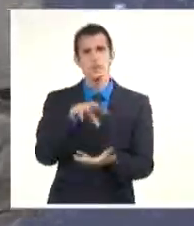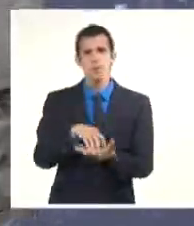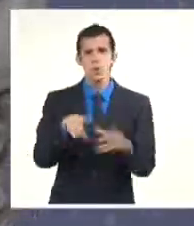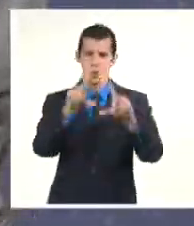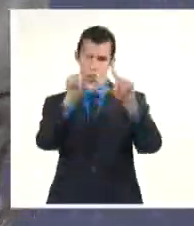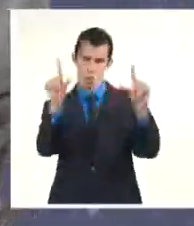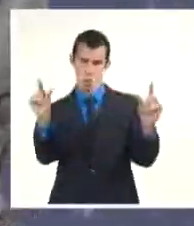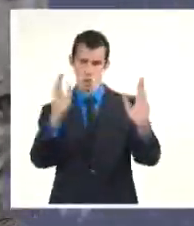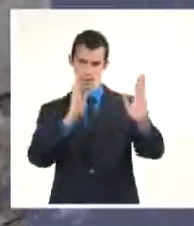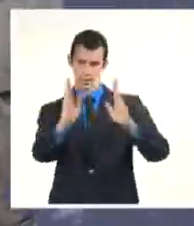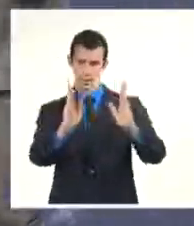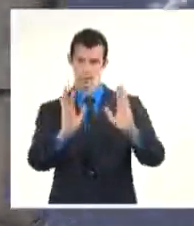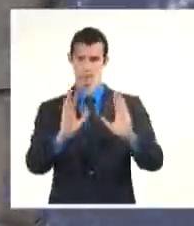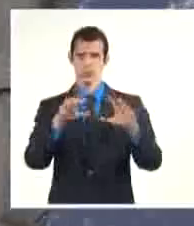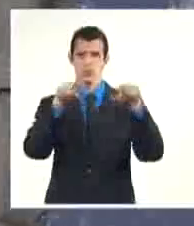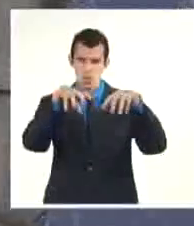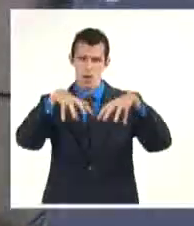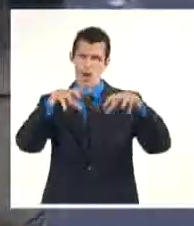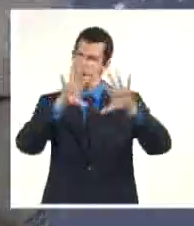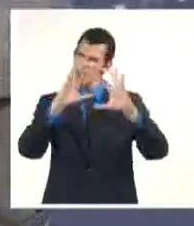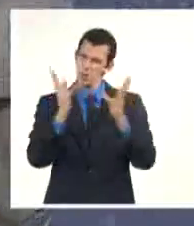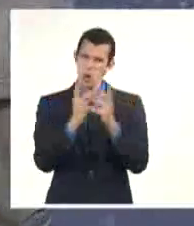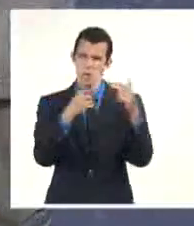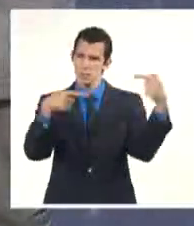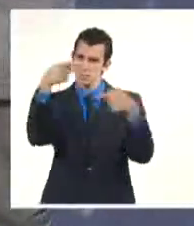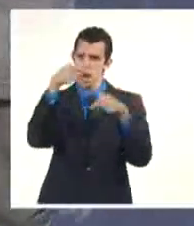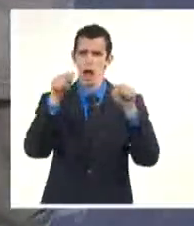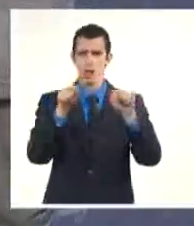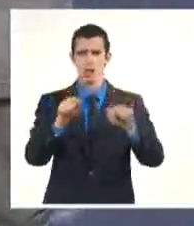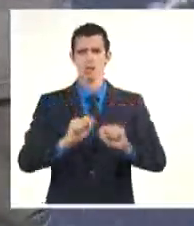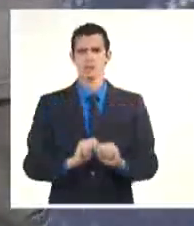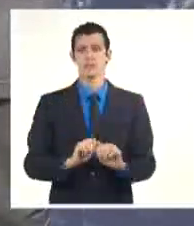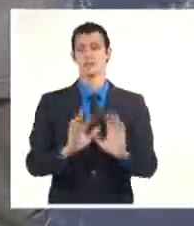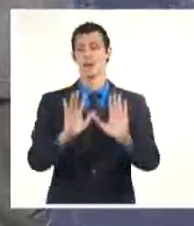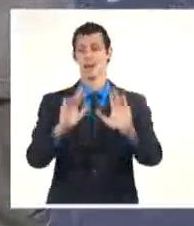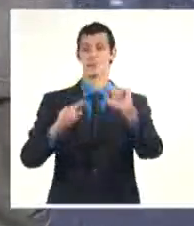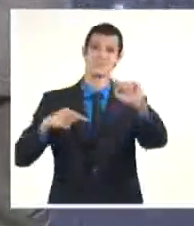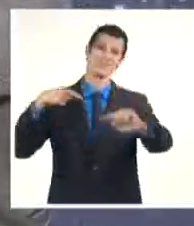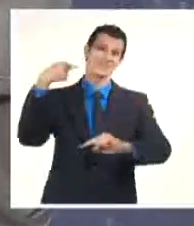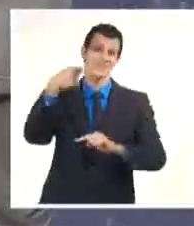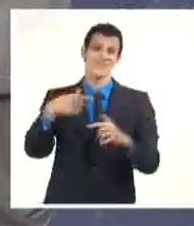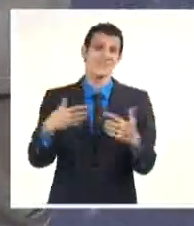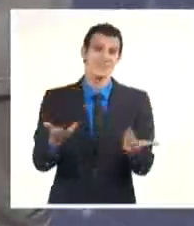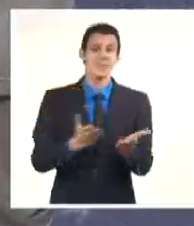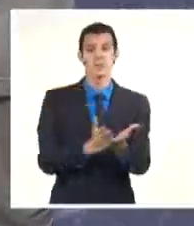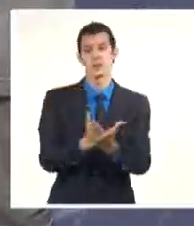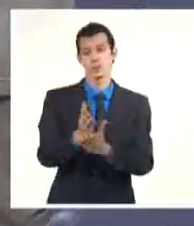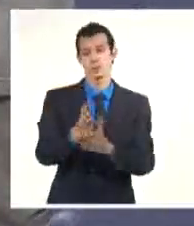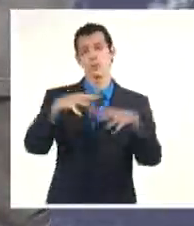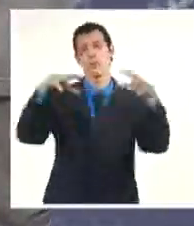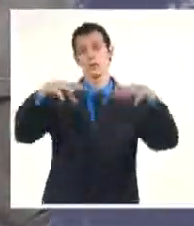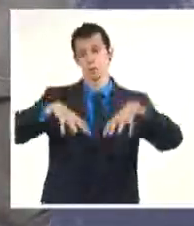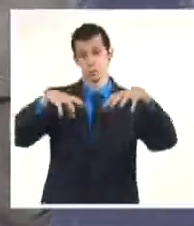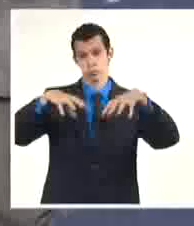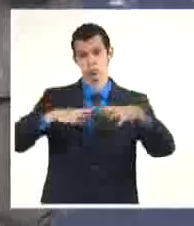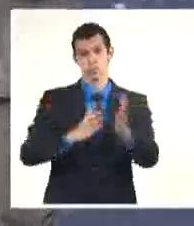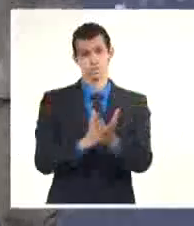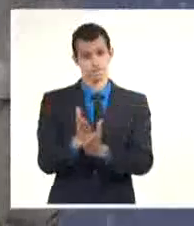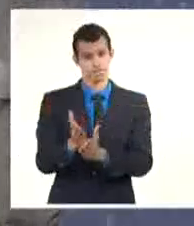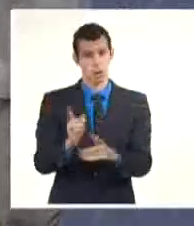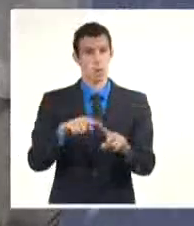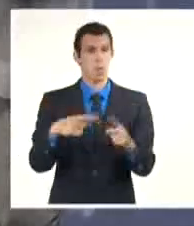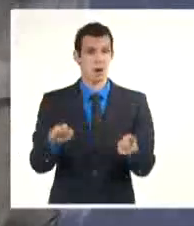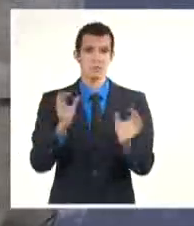central. Y pues mañana podemos tener todavía esto, porque esta vaguada debe mantenerse e incluso